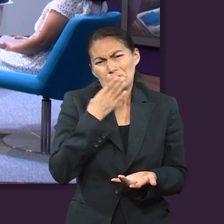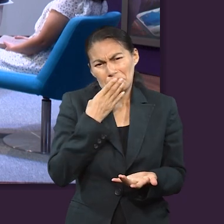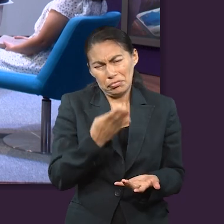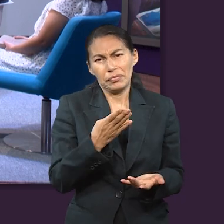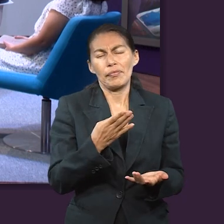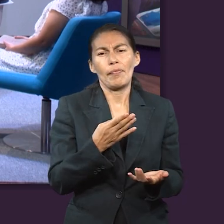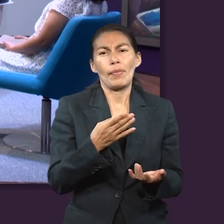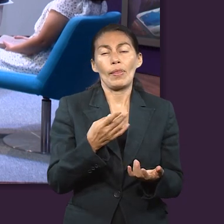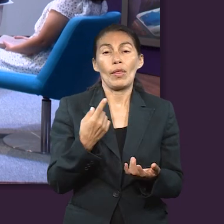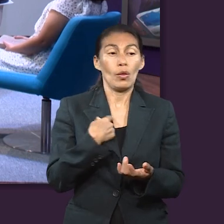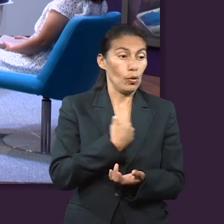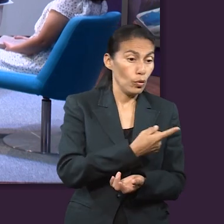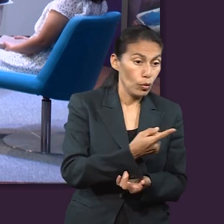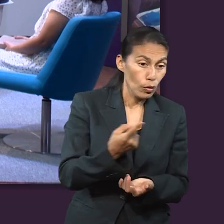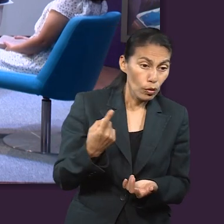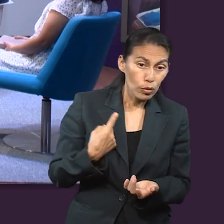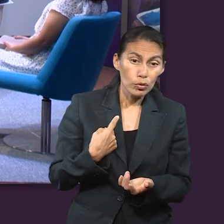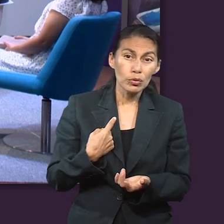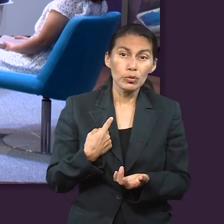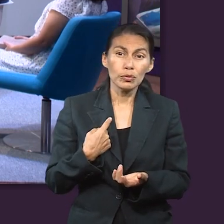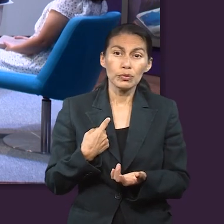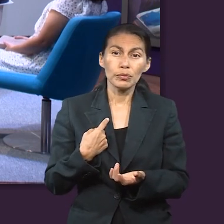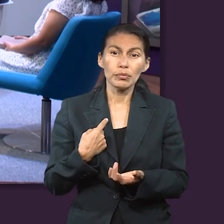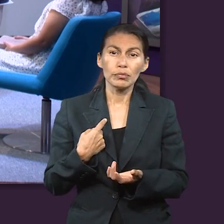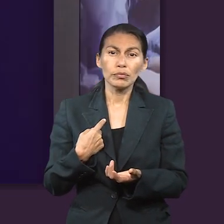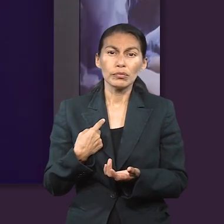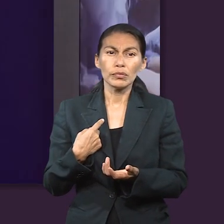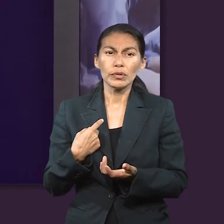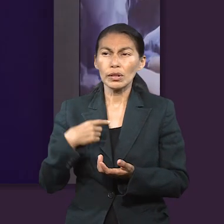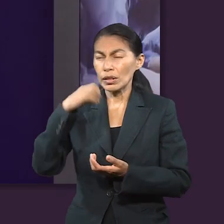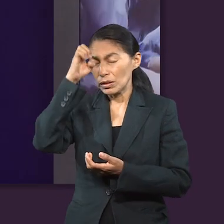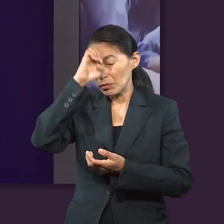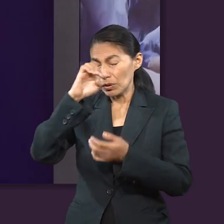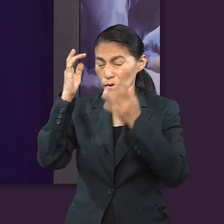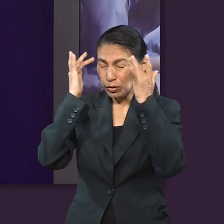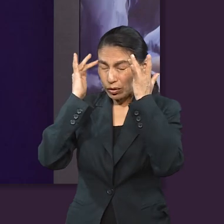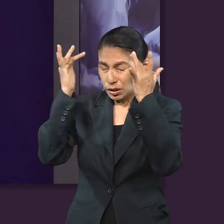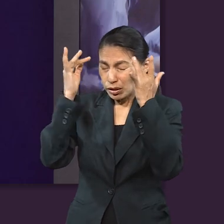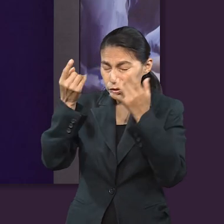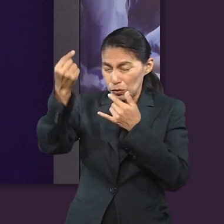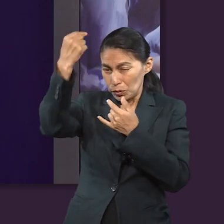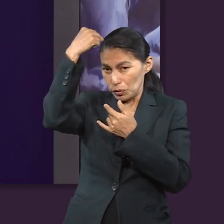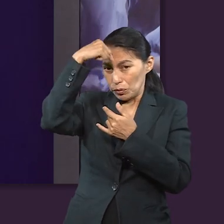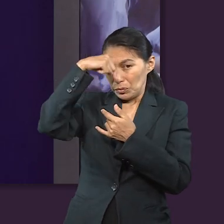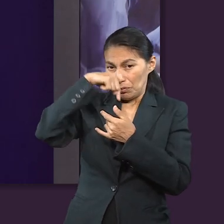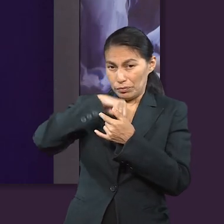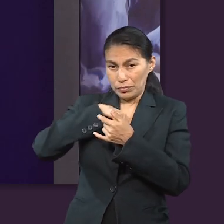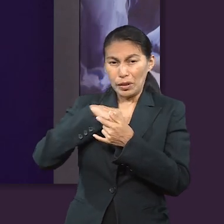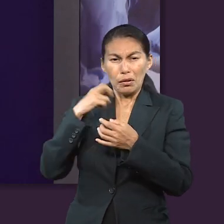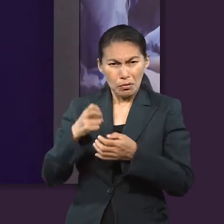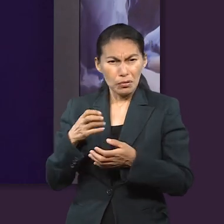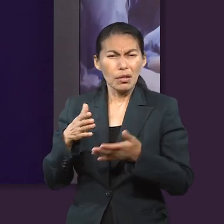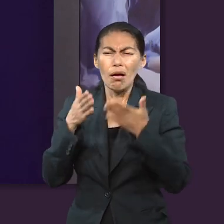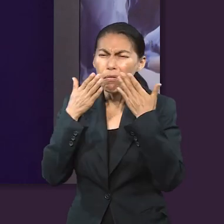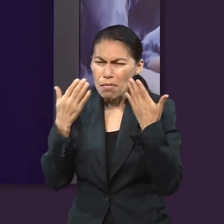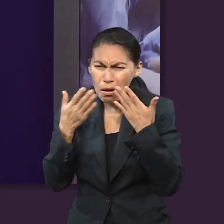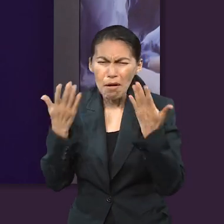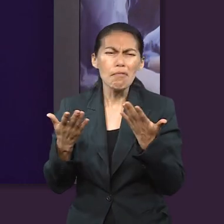sentido para mí. Porque cuando nosotros tenemos frutos del Espíritu y lo tenemos presente en nuestra vida,